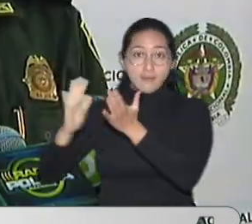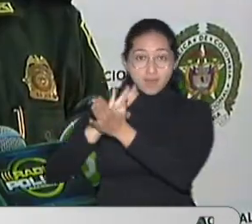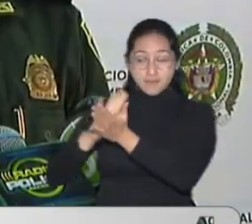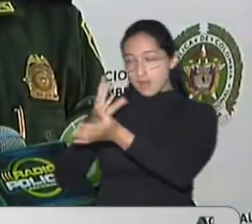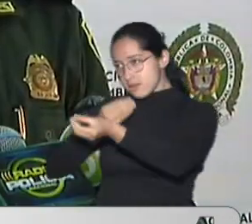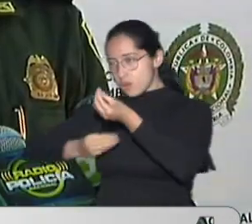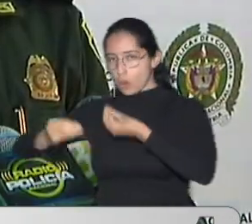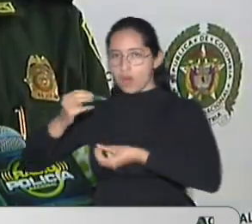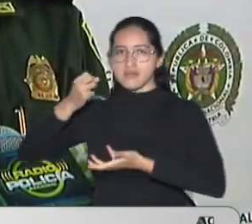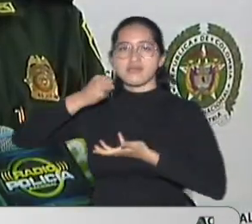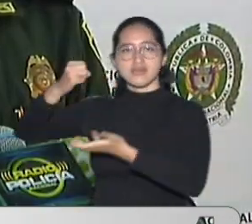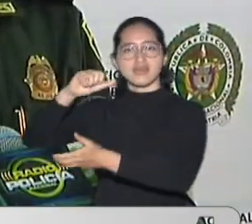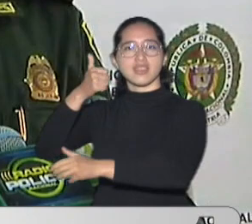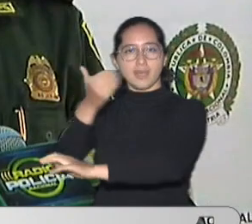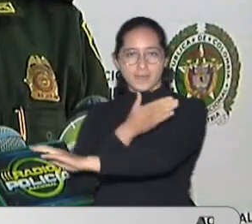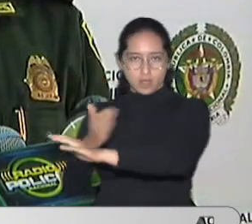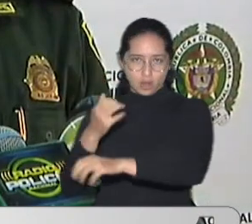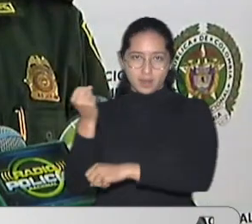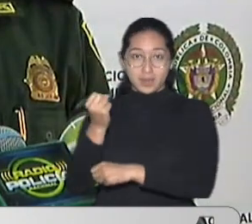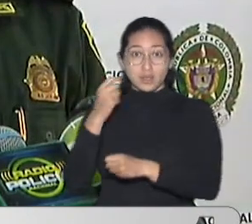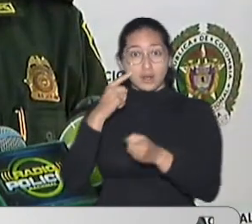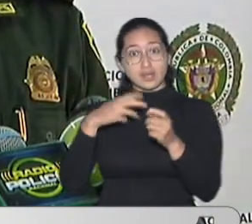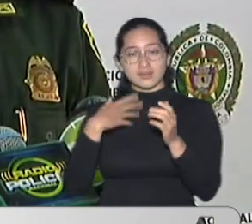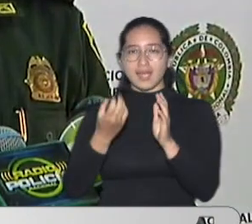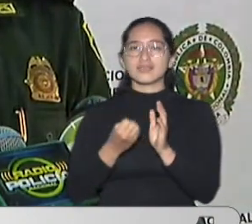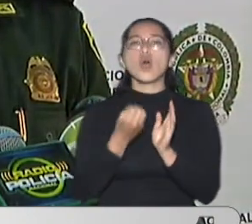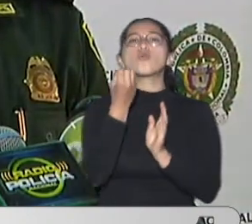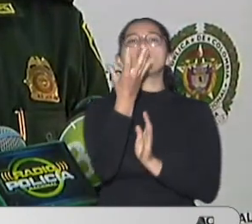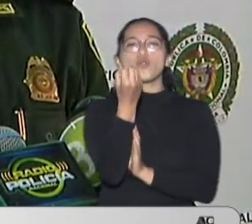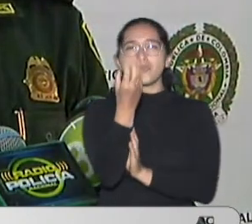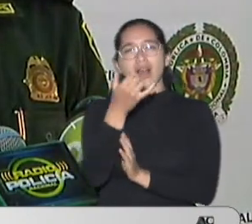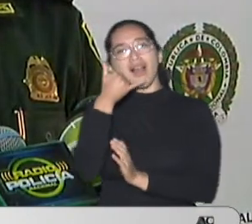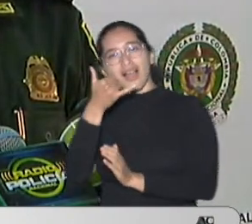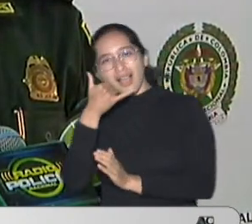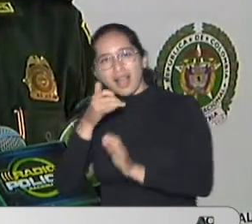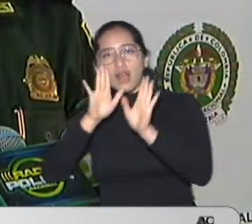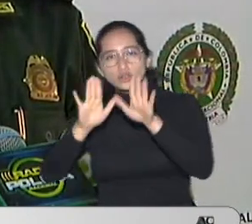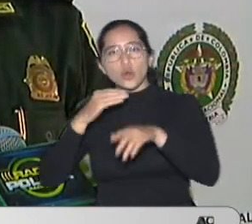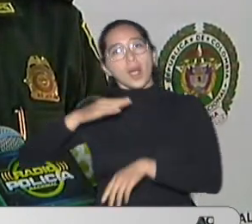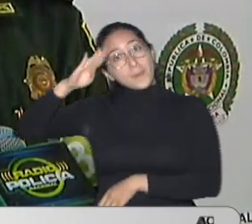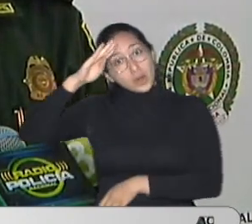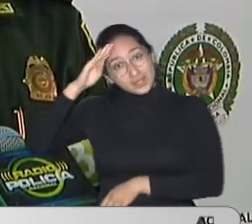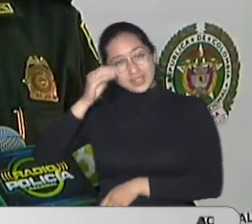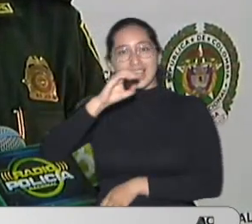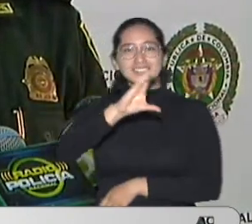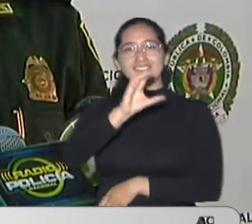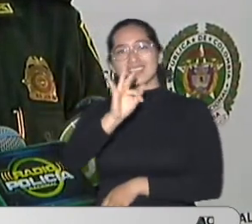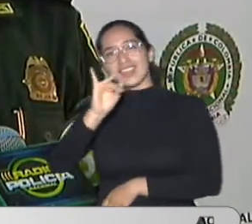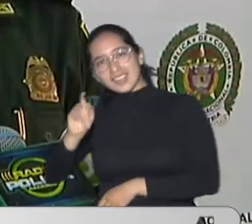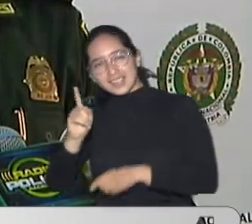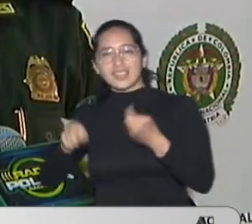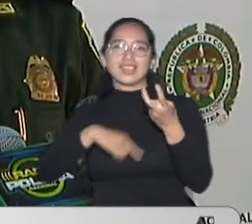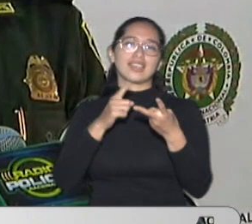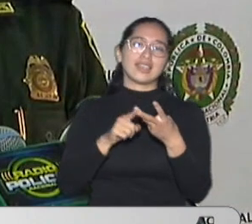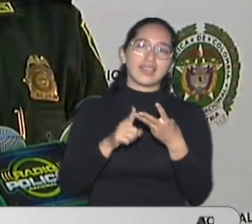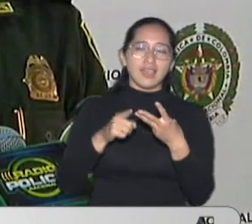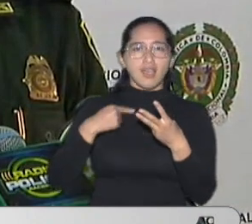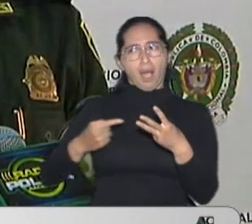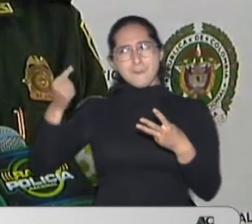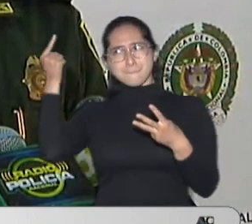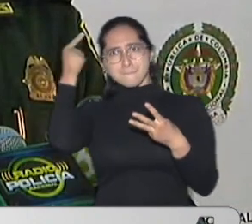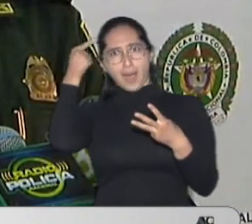Suministrada A las diferentes Líneas de atención De la policía Nacional De la SIJIN Del CTI De inteligencia policial